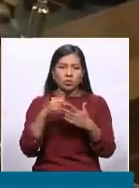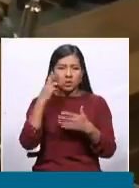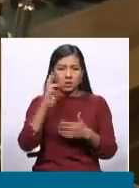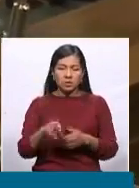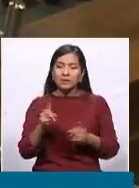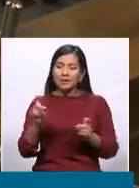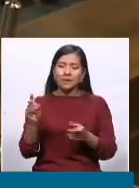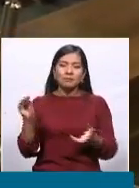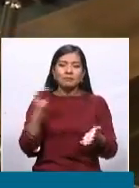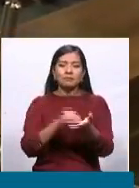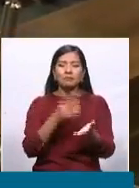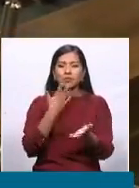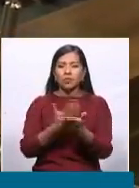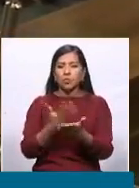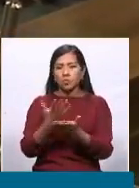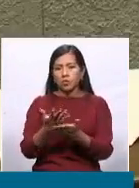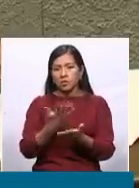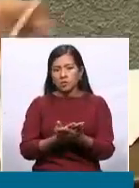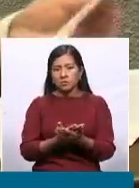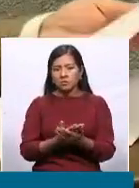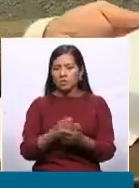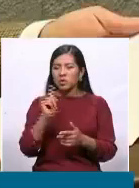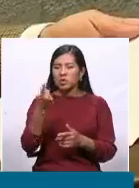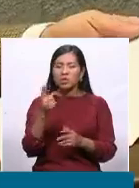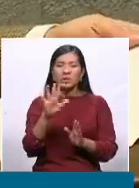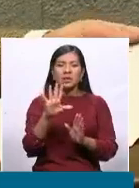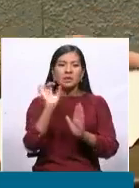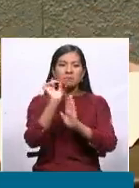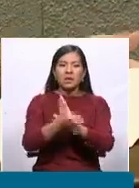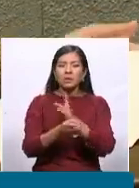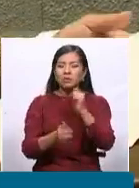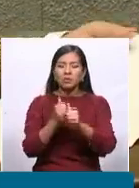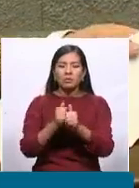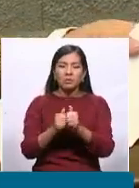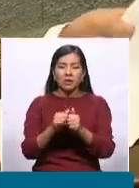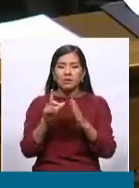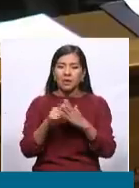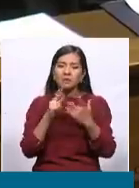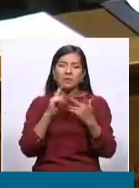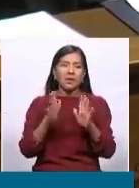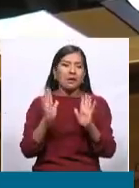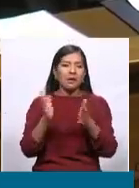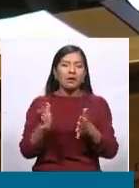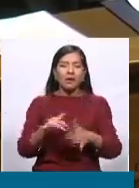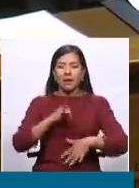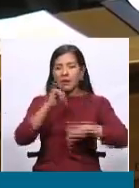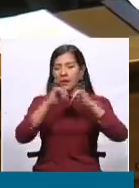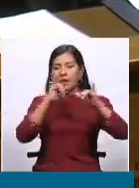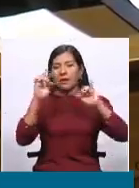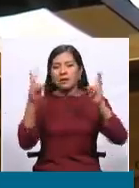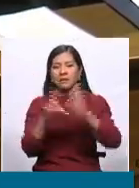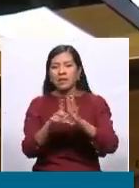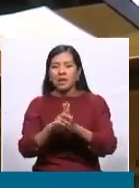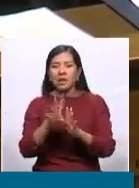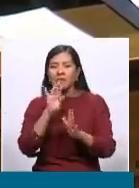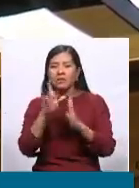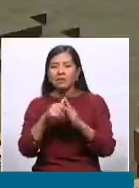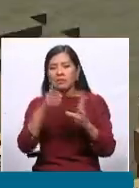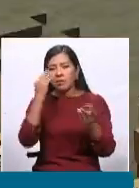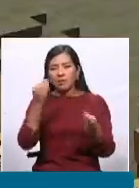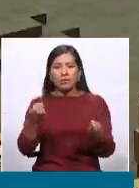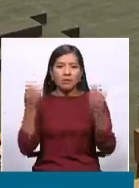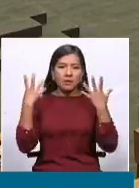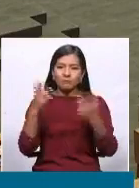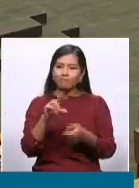no simplemente al calor de sus cinco minutos mediáticos quieran decir estamos haciendo esta ley y esto fíjate